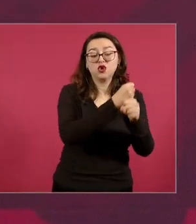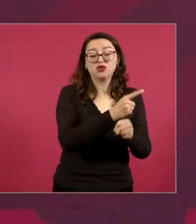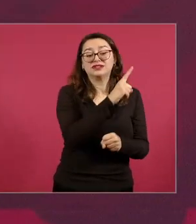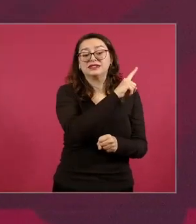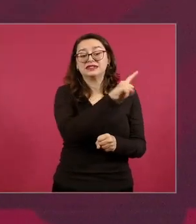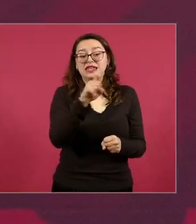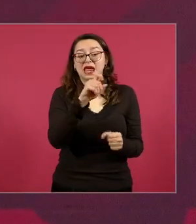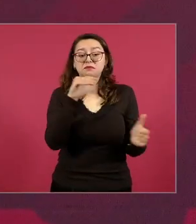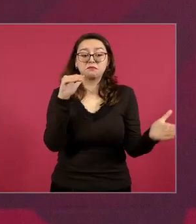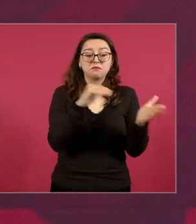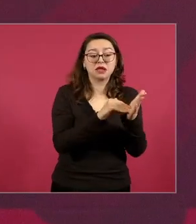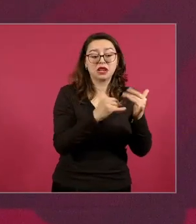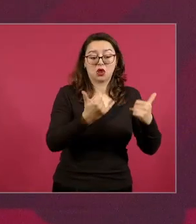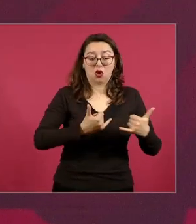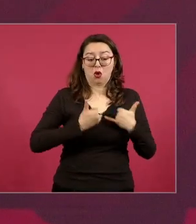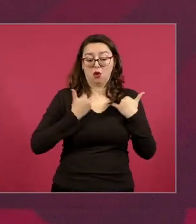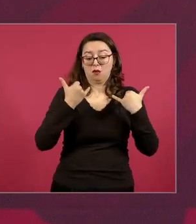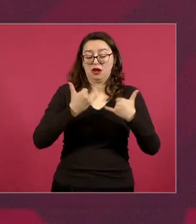consumo del fentanilo